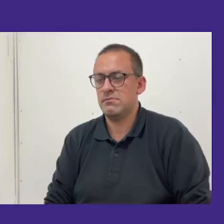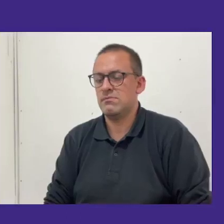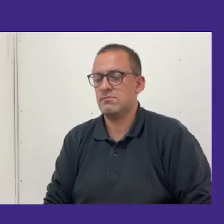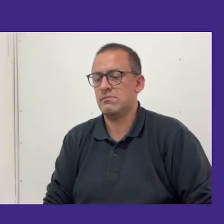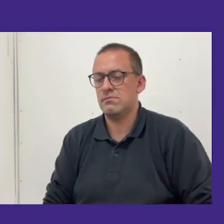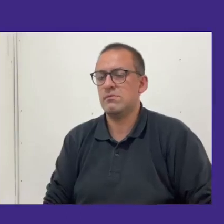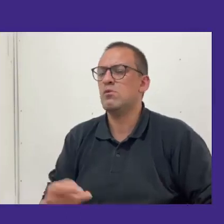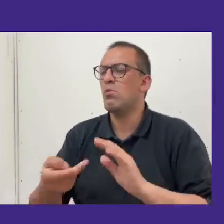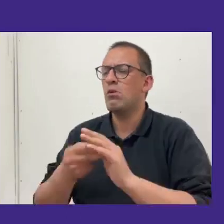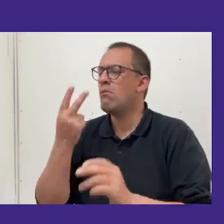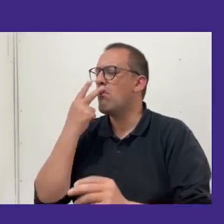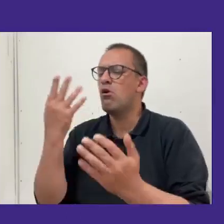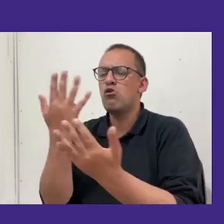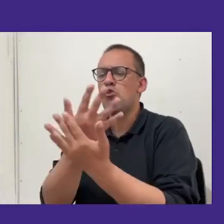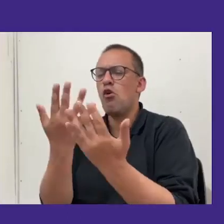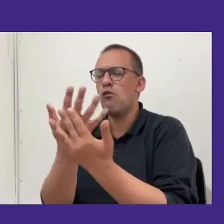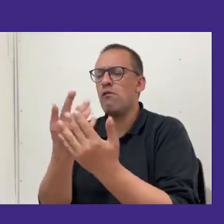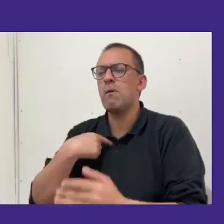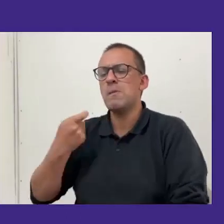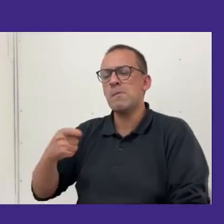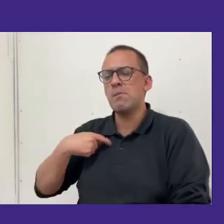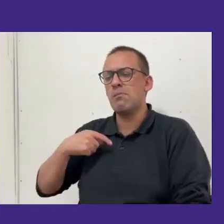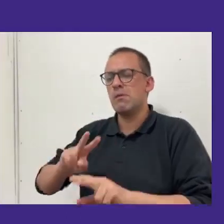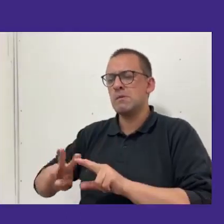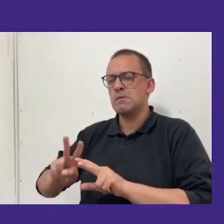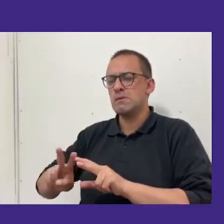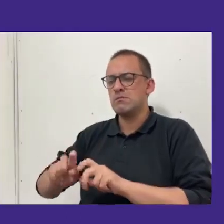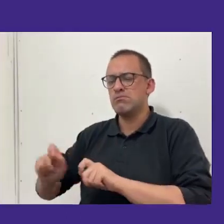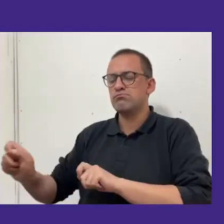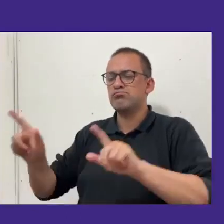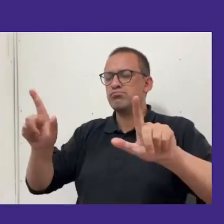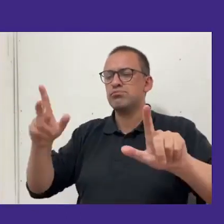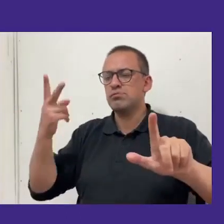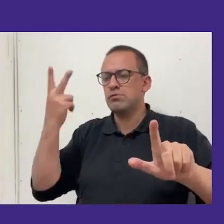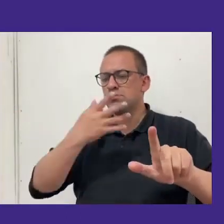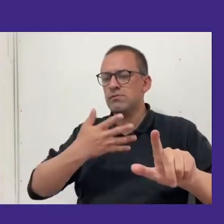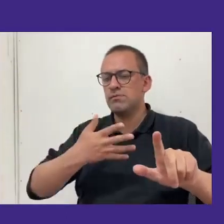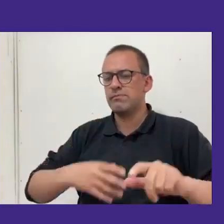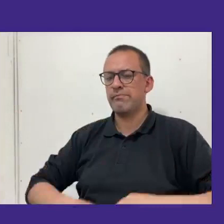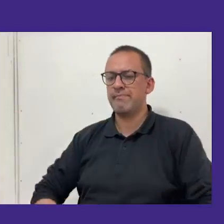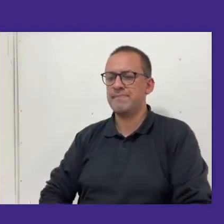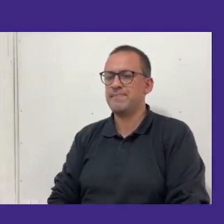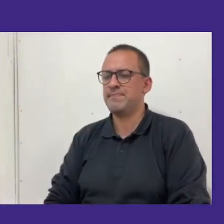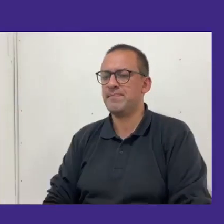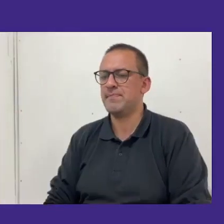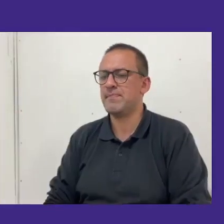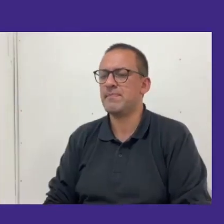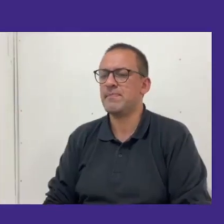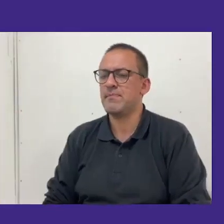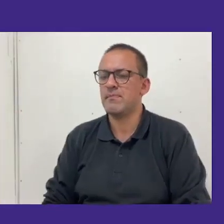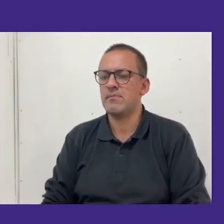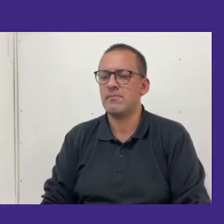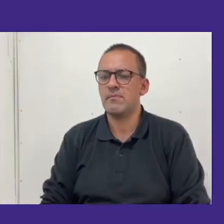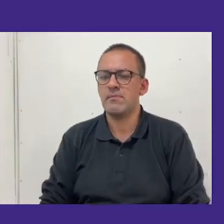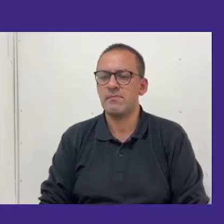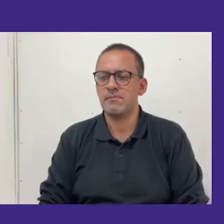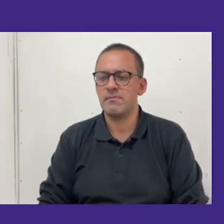Voy a tratar de solucionar acá que no me deja reaccionar. Gracias.